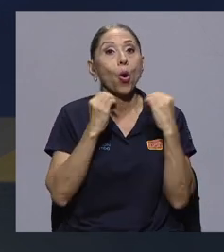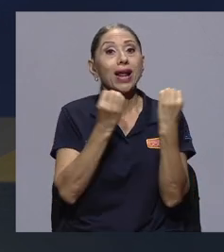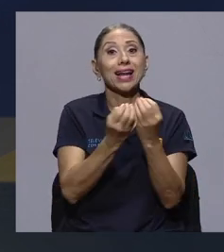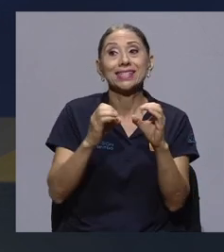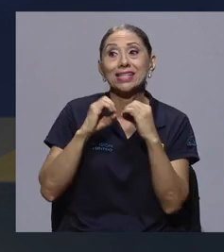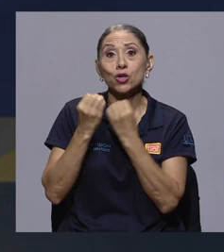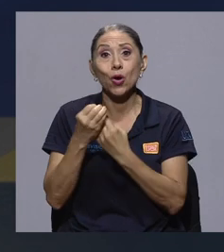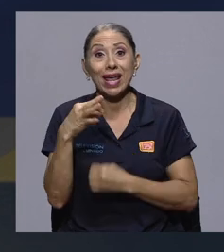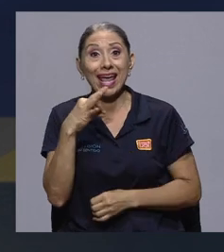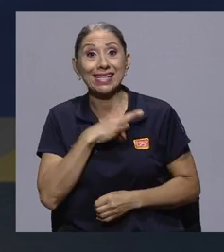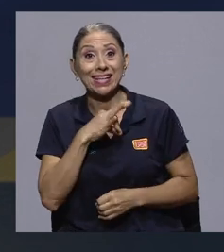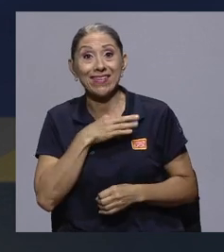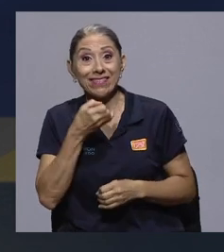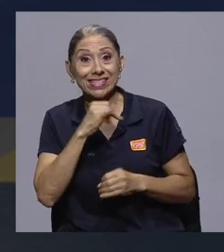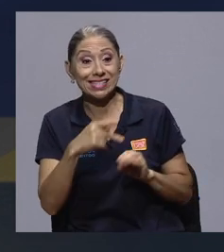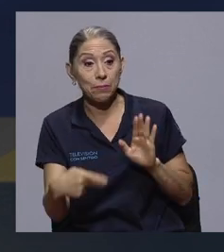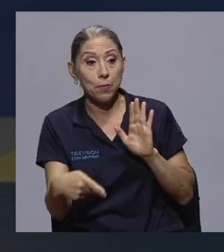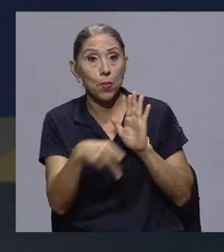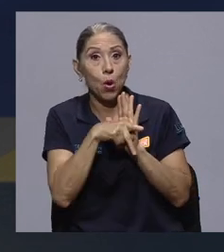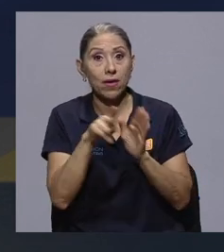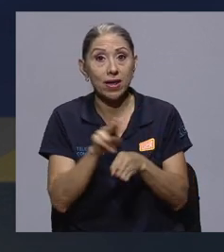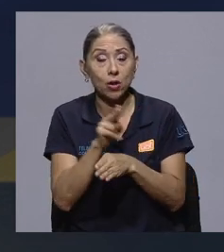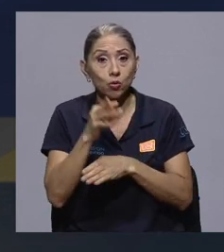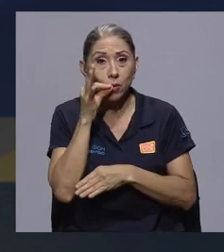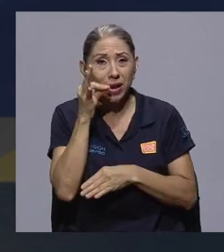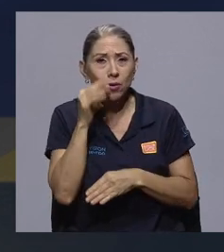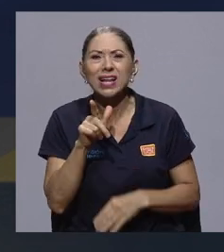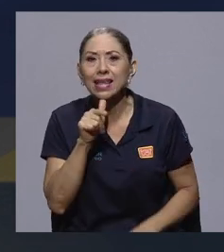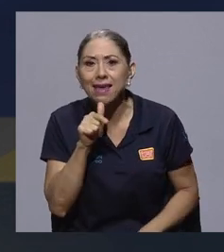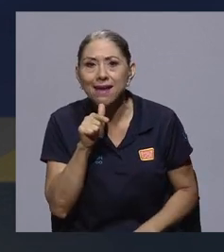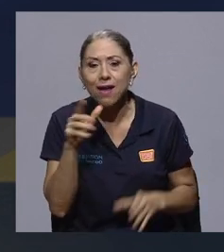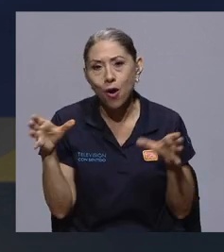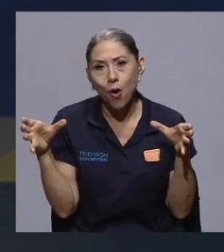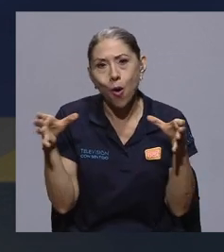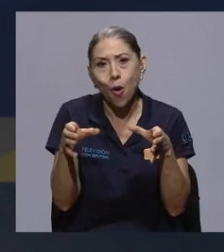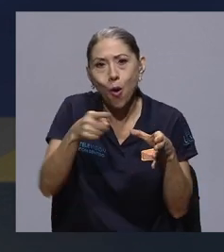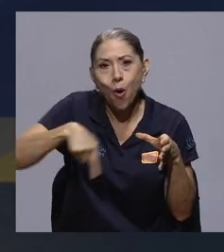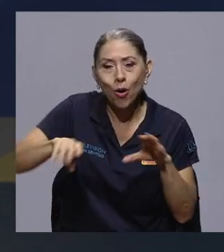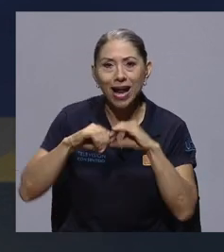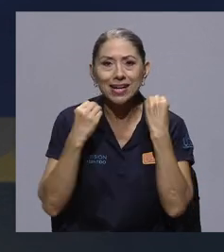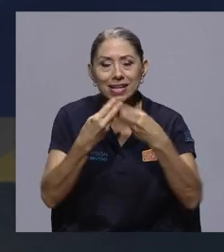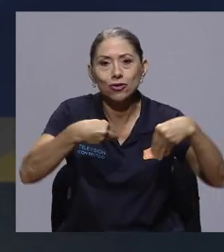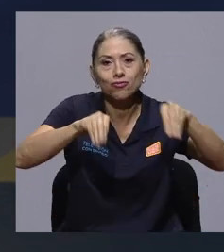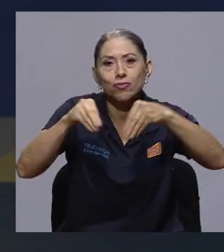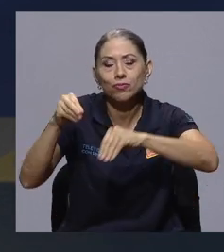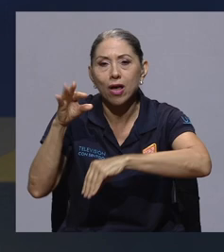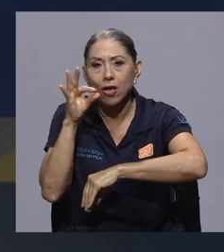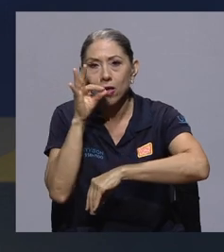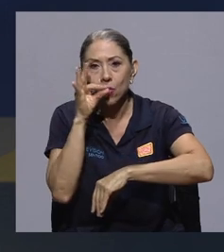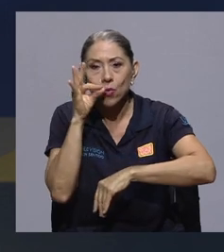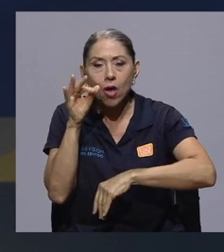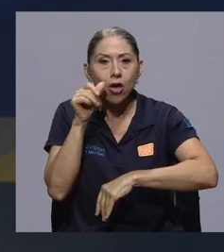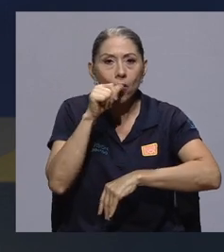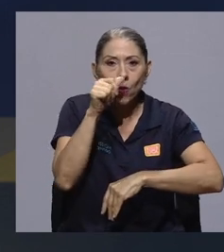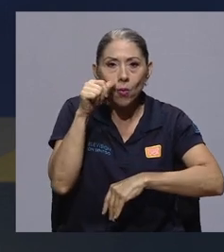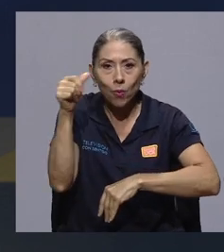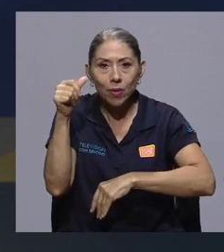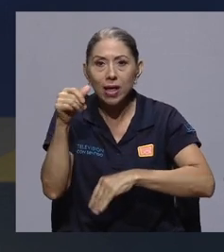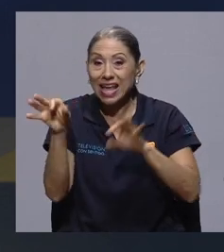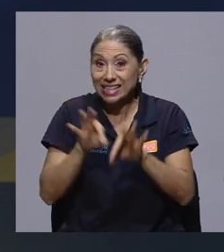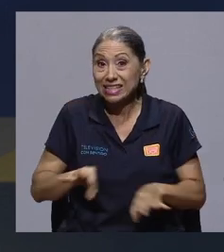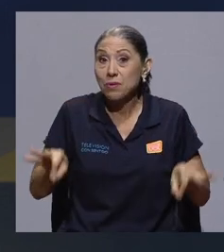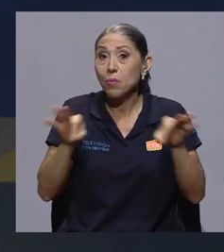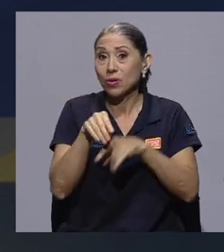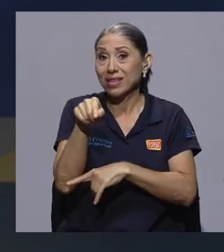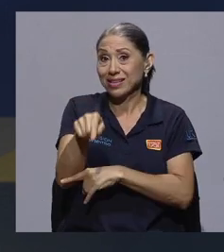beneficia de la prohibición, es el narcotráfico. Entonces, es importante traer esta discusión porque si realmente se quiere hacer una lucha